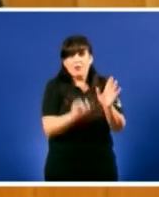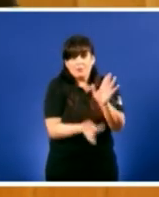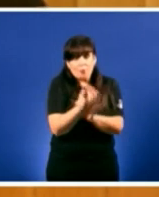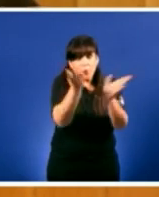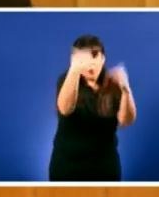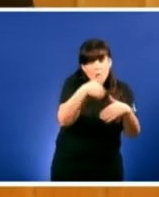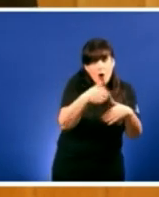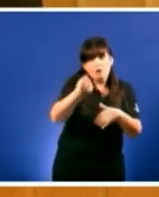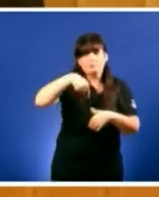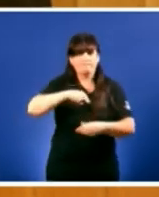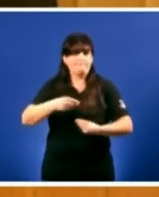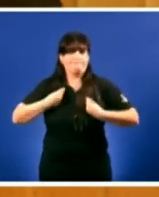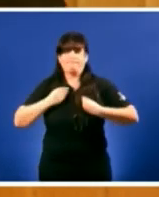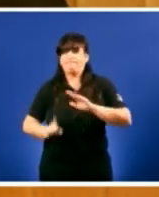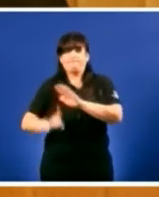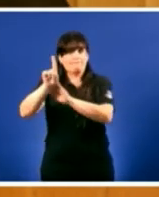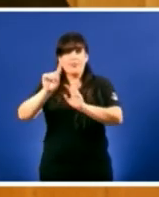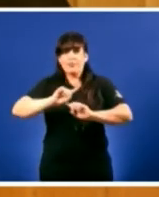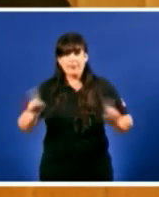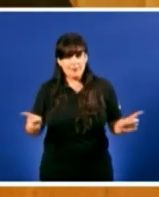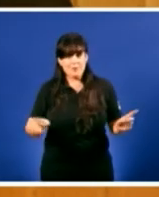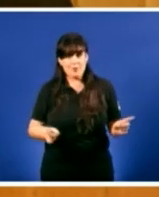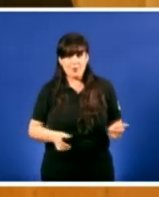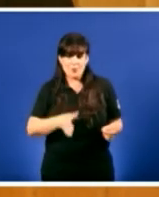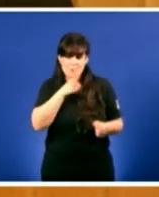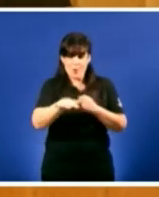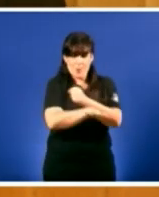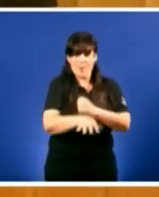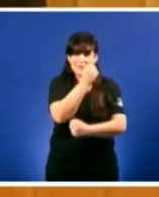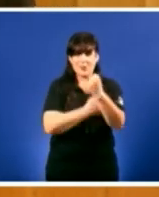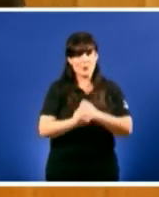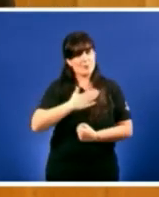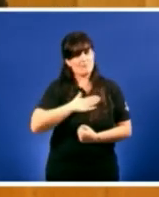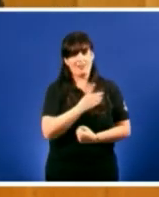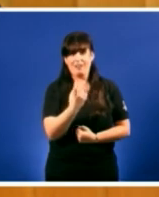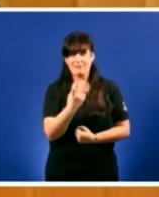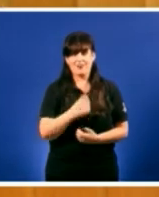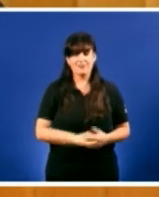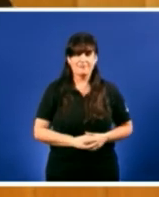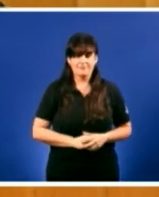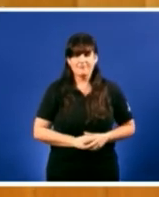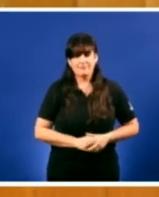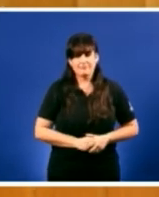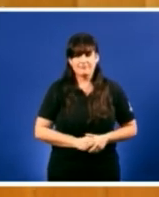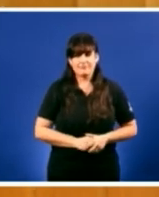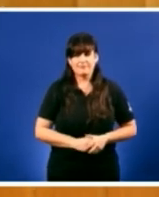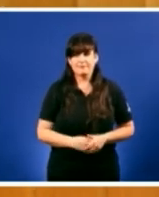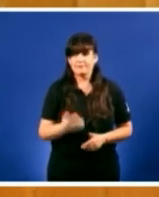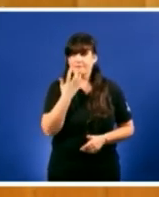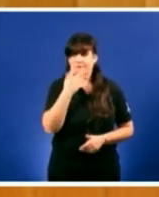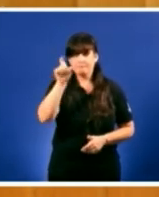ningún país ten futuro sen unha base económica propia cando chegou a presidencia